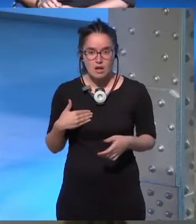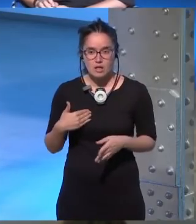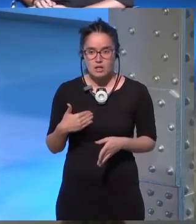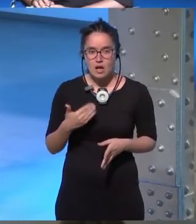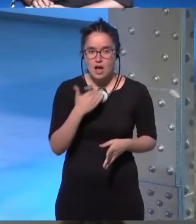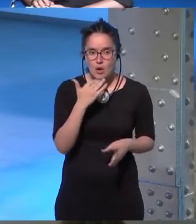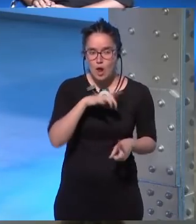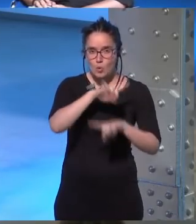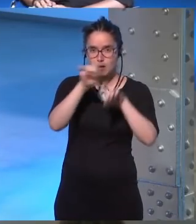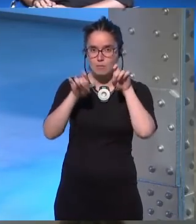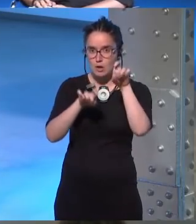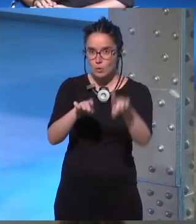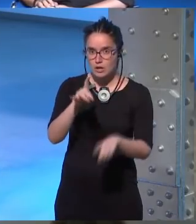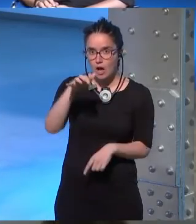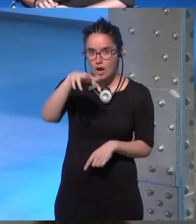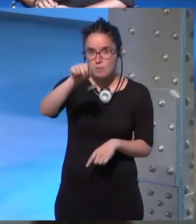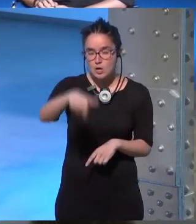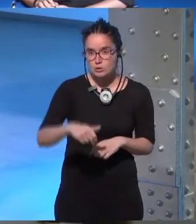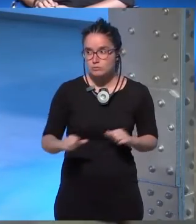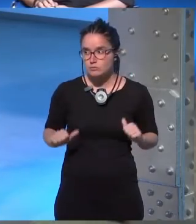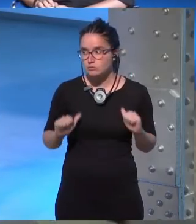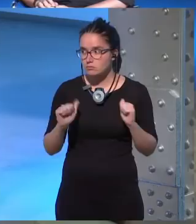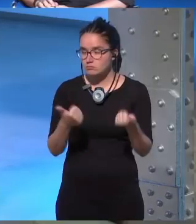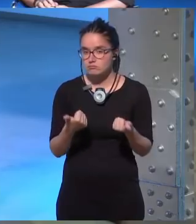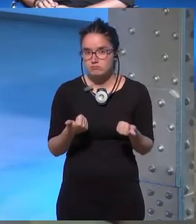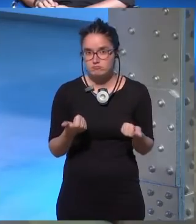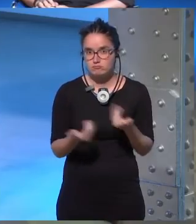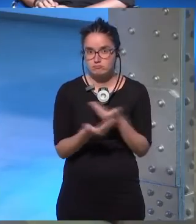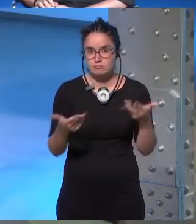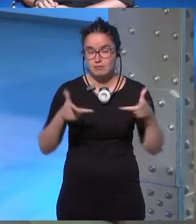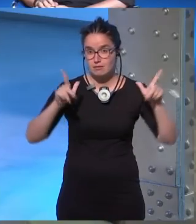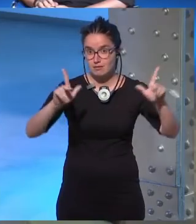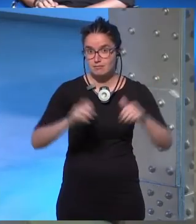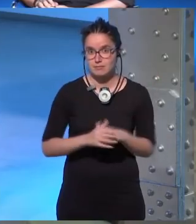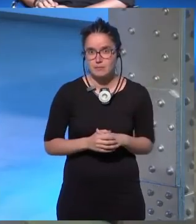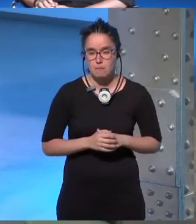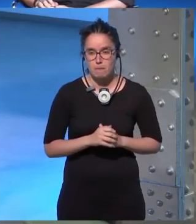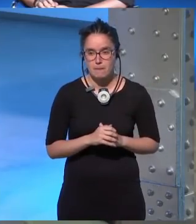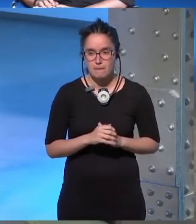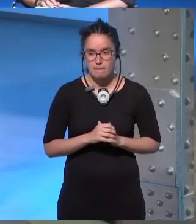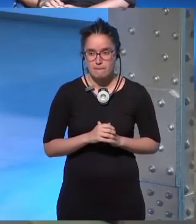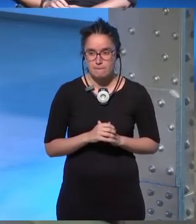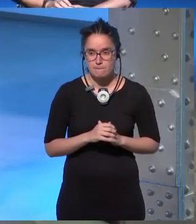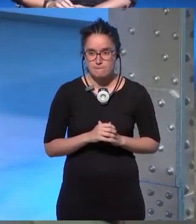preguntarle algo a Cameron empieza ahora es el momento una pregunta